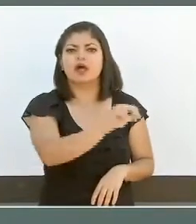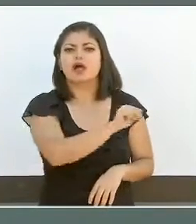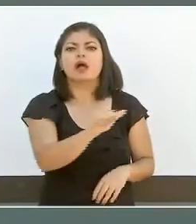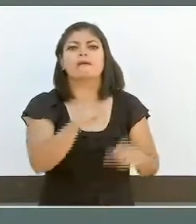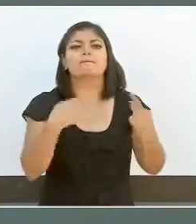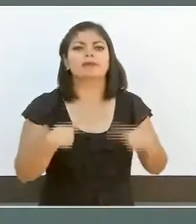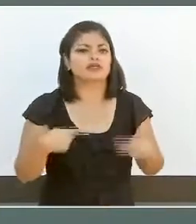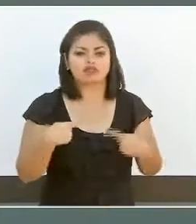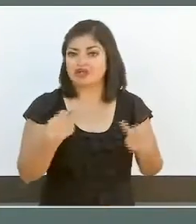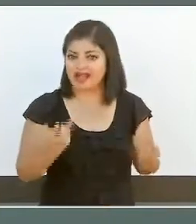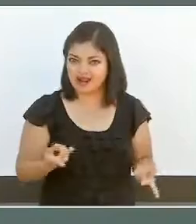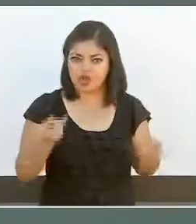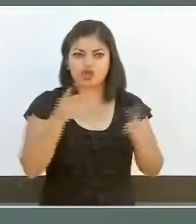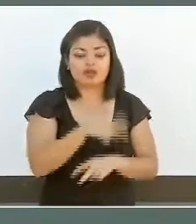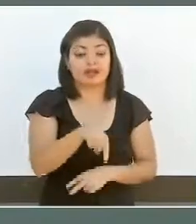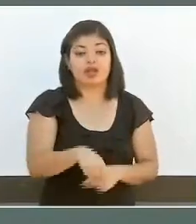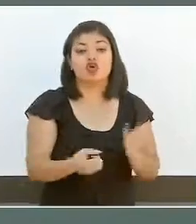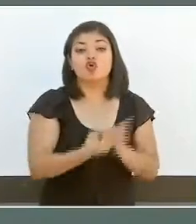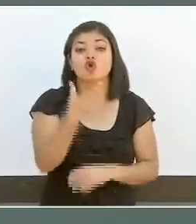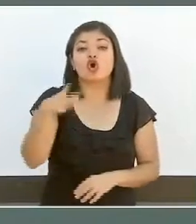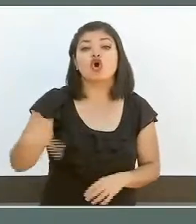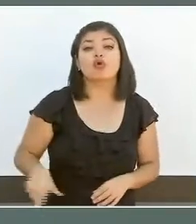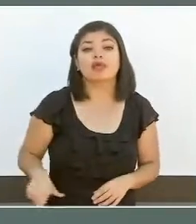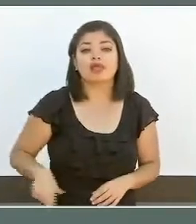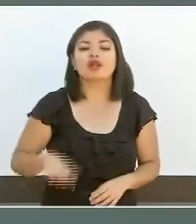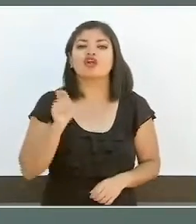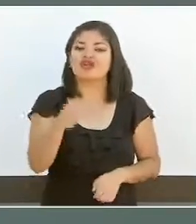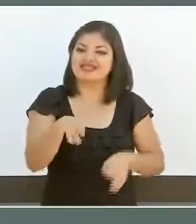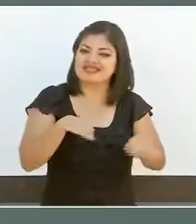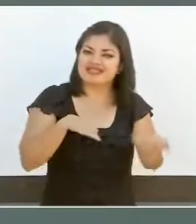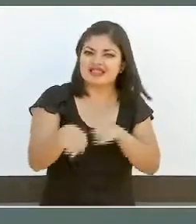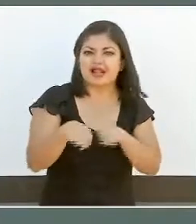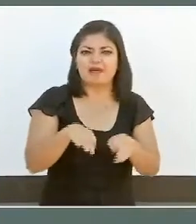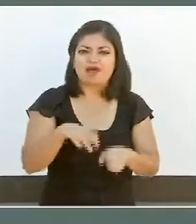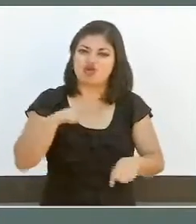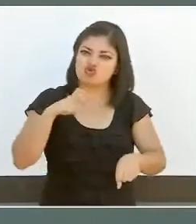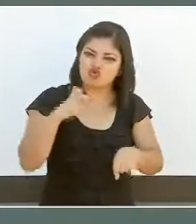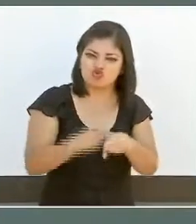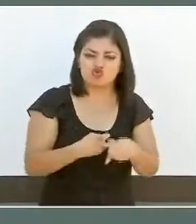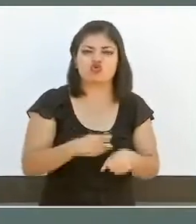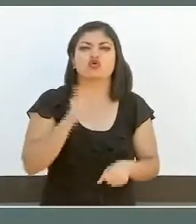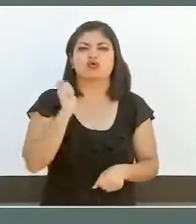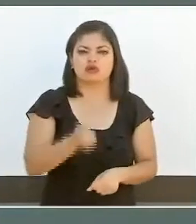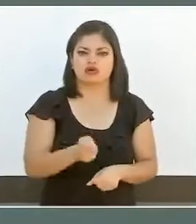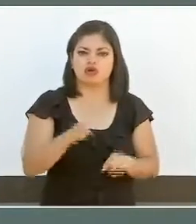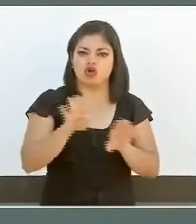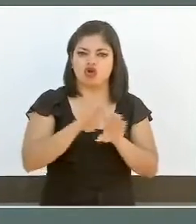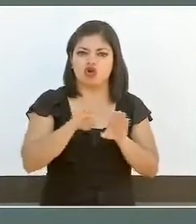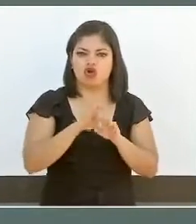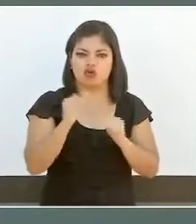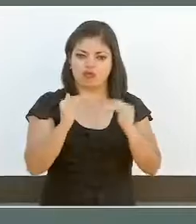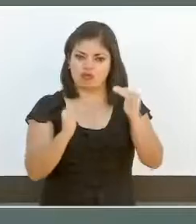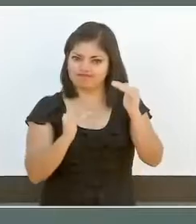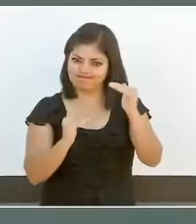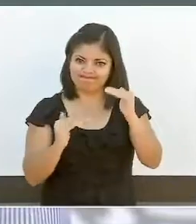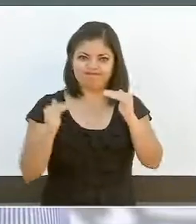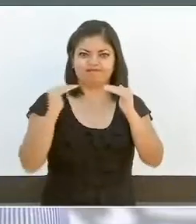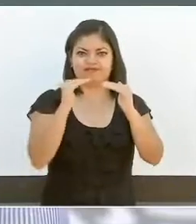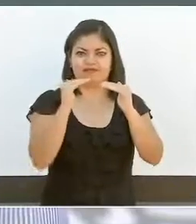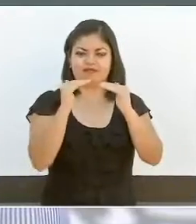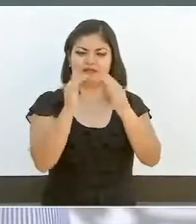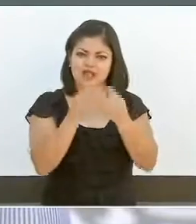al contrario, este gobierno trabaja permanentemente en reducir la desigualdad y la injusticia.